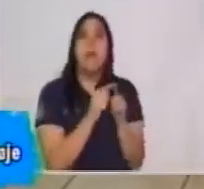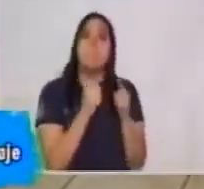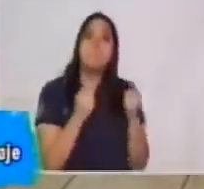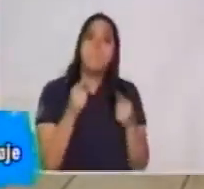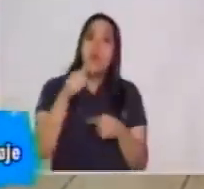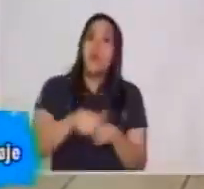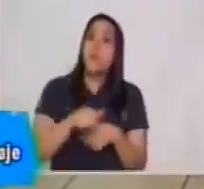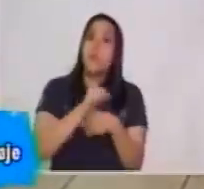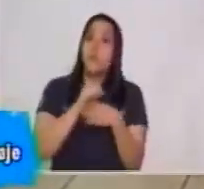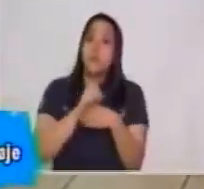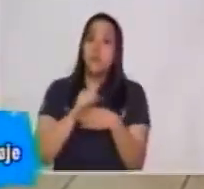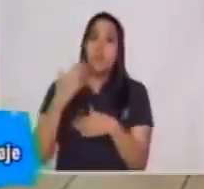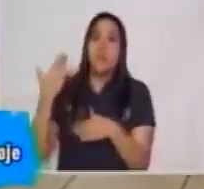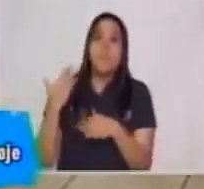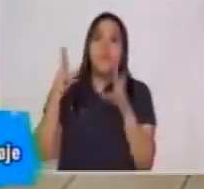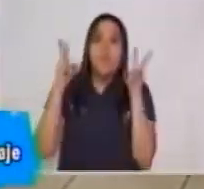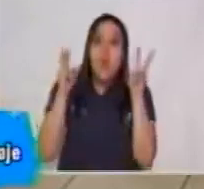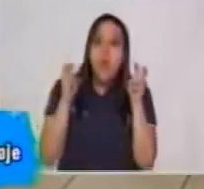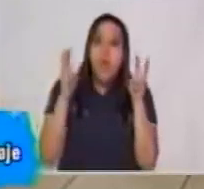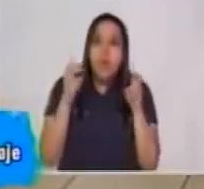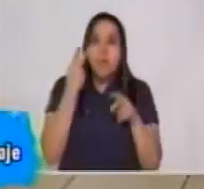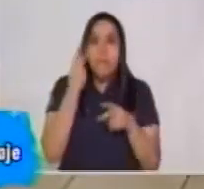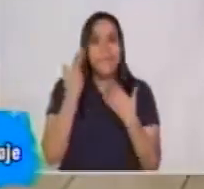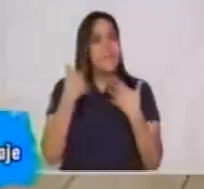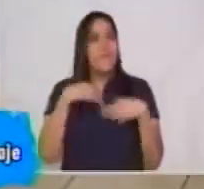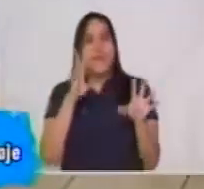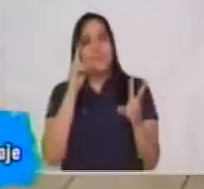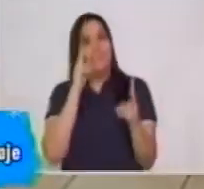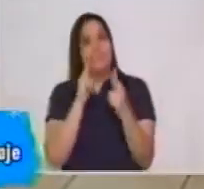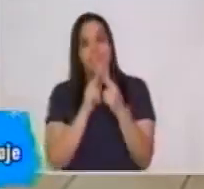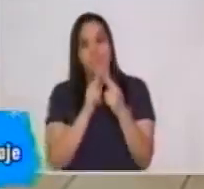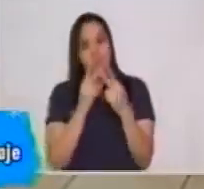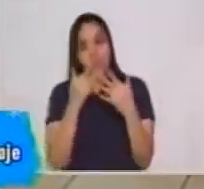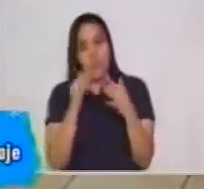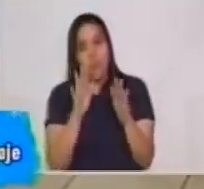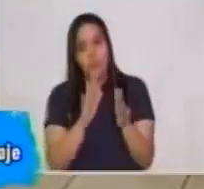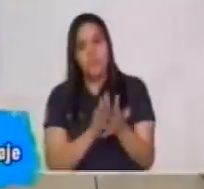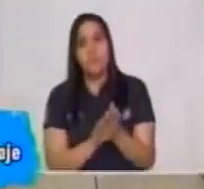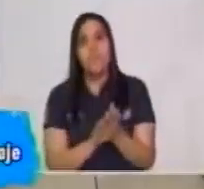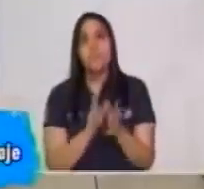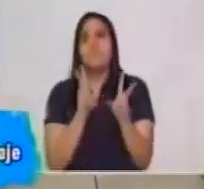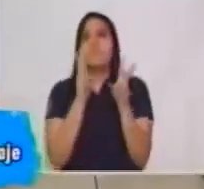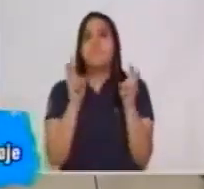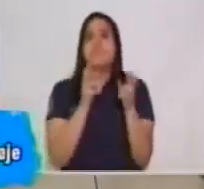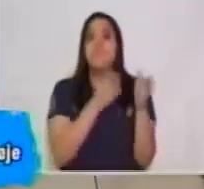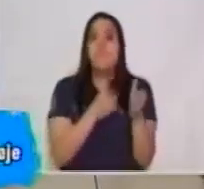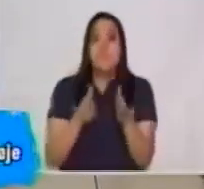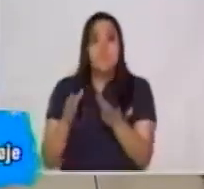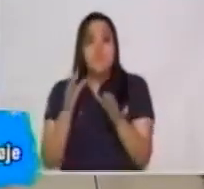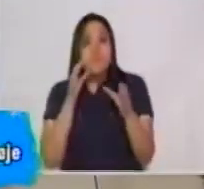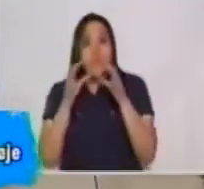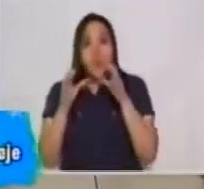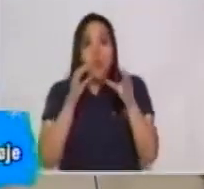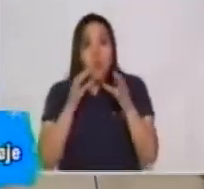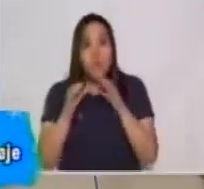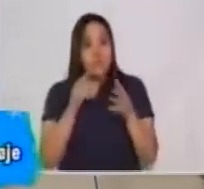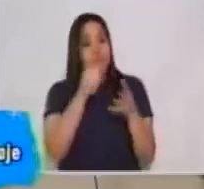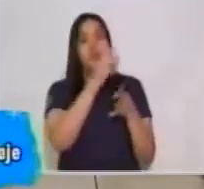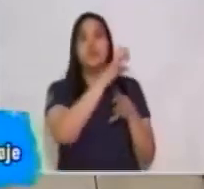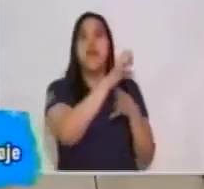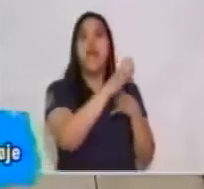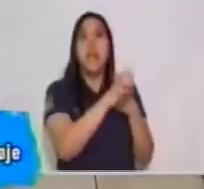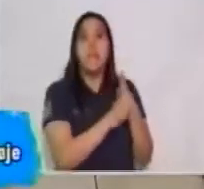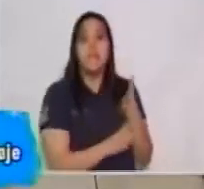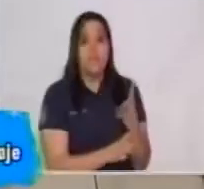repaso de algunos temas que tú ya conoces o manejas, que es el proceso de comunicación y sus elementos.